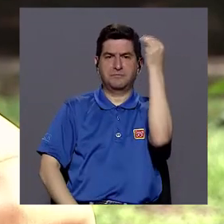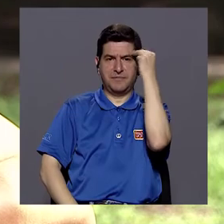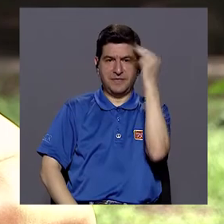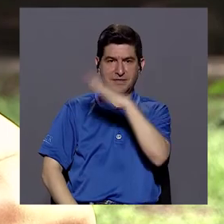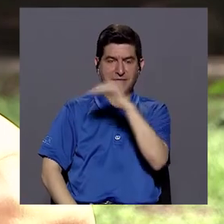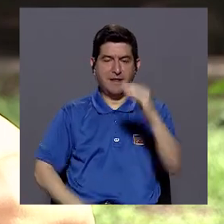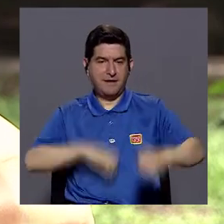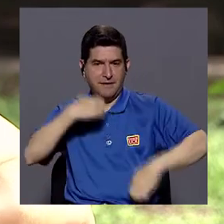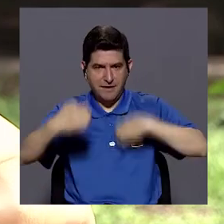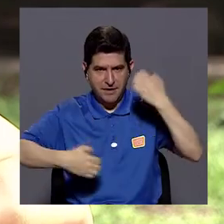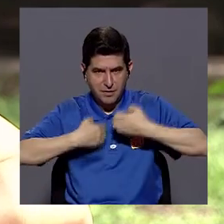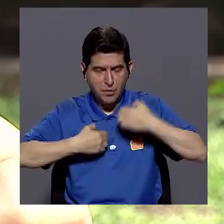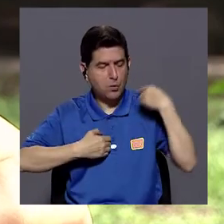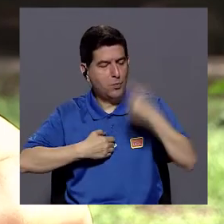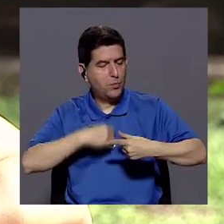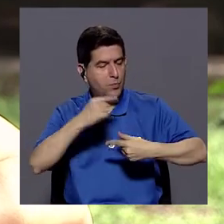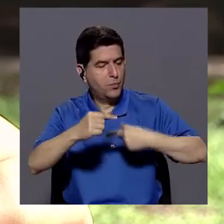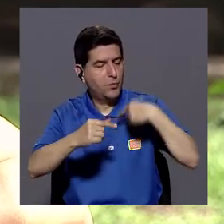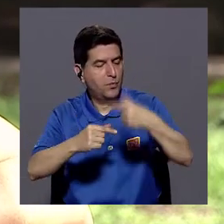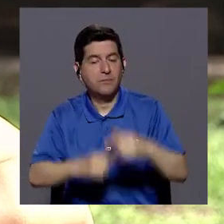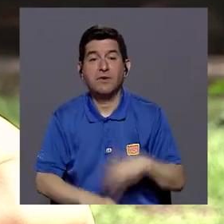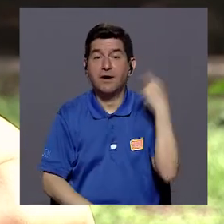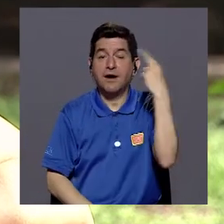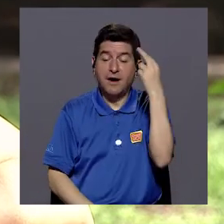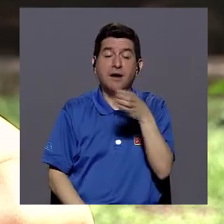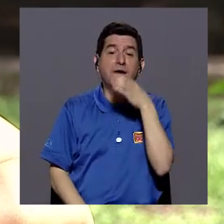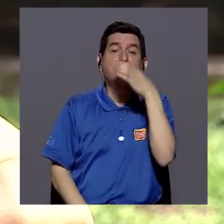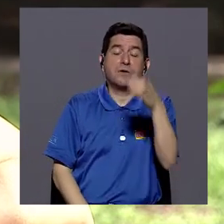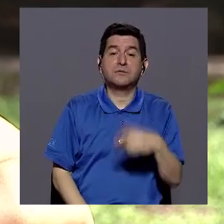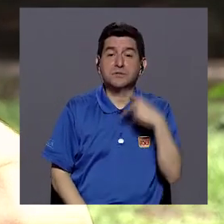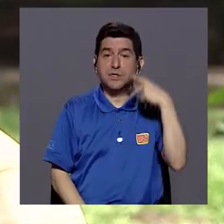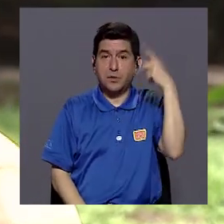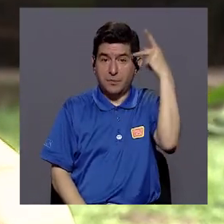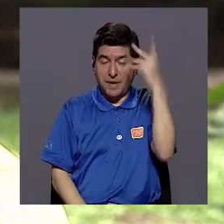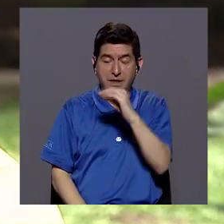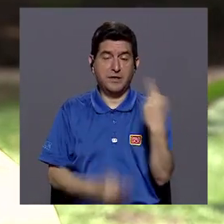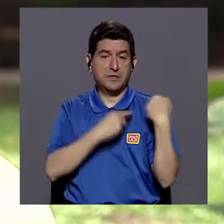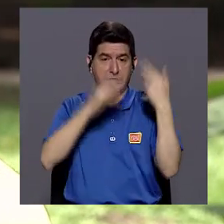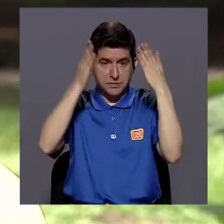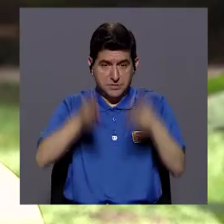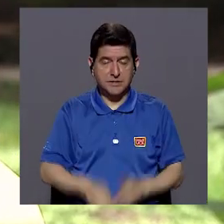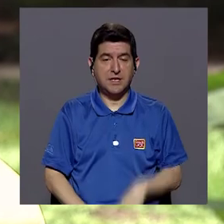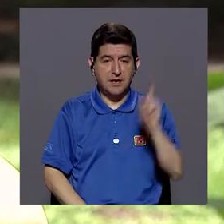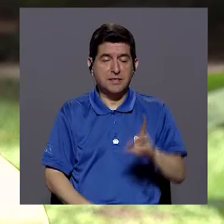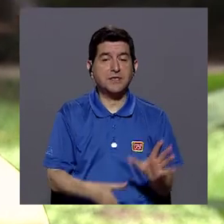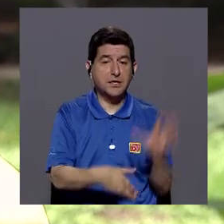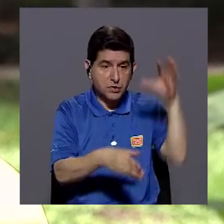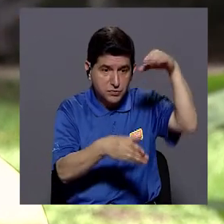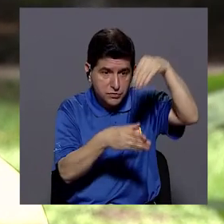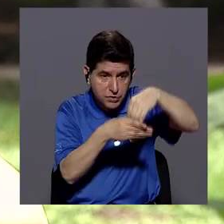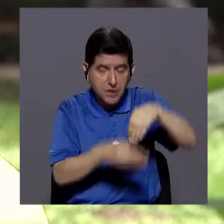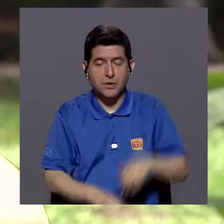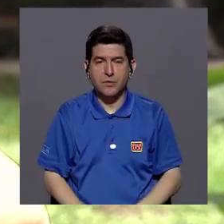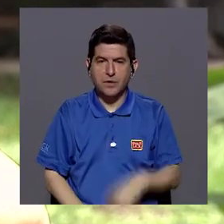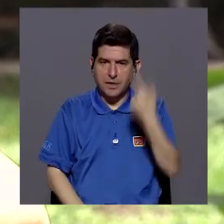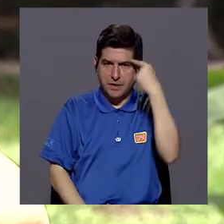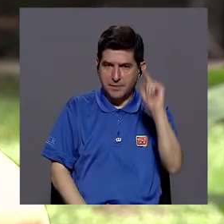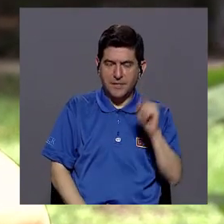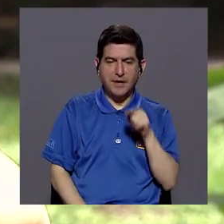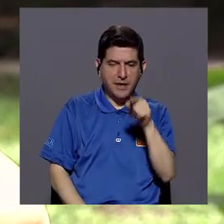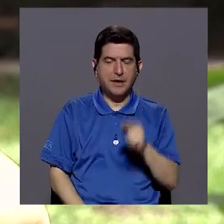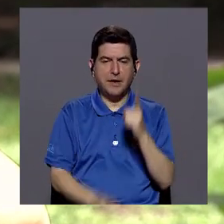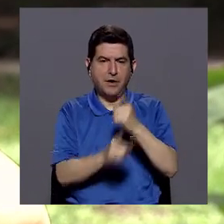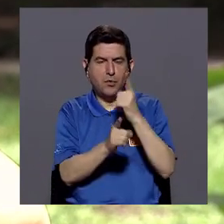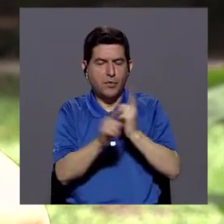mentales y emocionales poco a poco. Por eso se recomienda a los padres y encargados tomarles en cuenta para